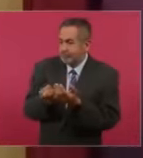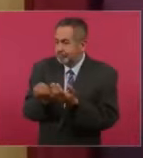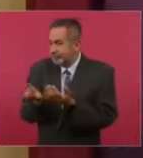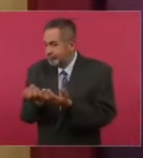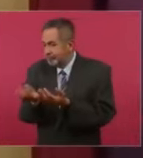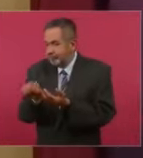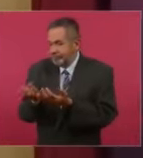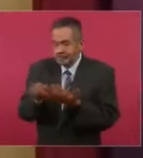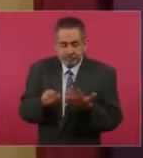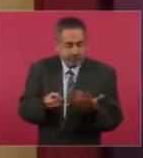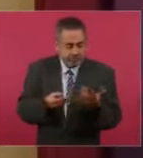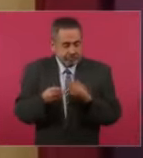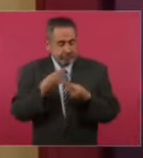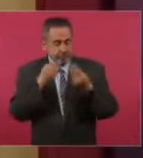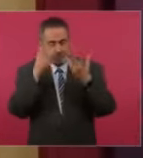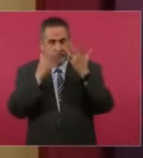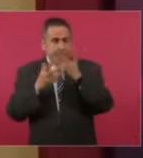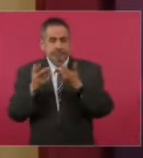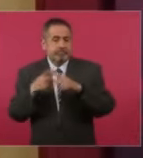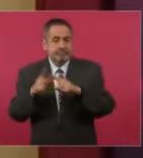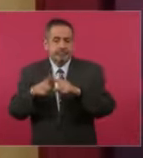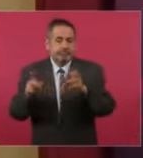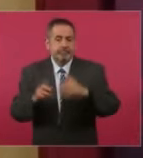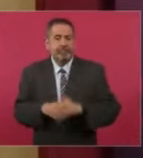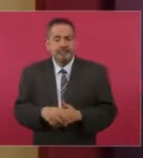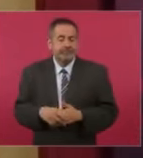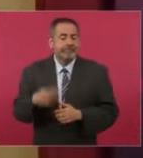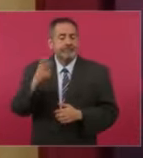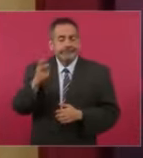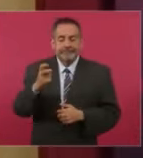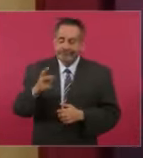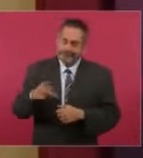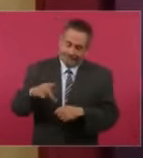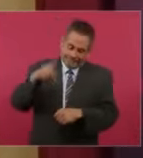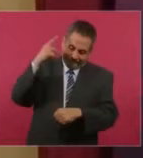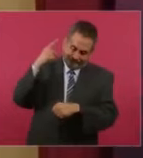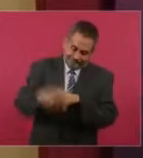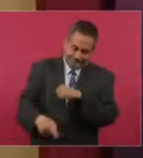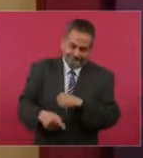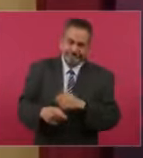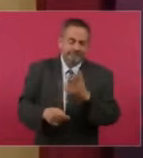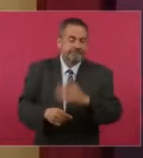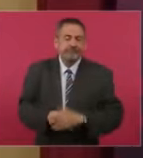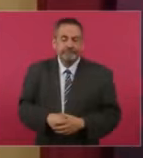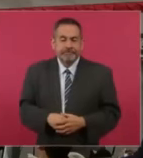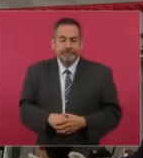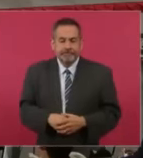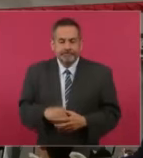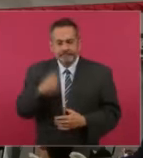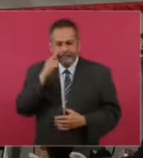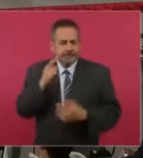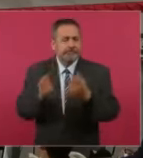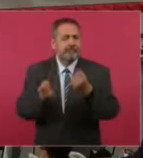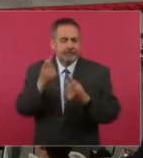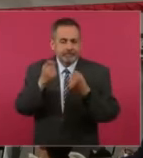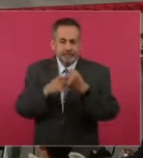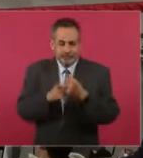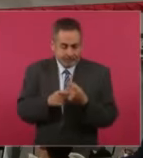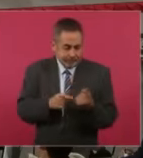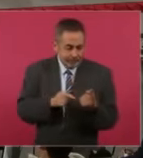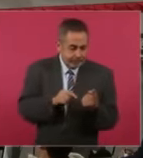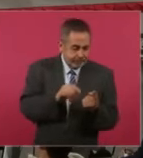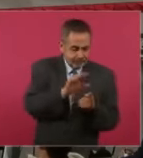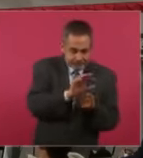tiene consecuencias, veamos la siguiente, que pueden ser muy peligrosas. Algunas de las drogas que suelen combinarse,